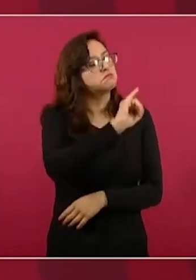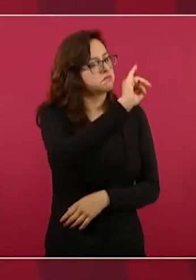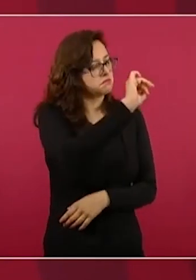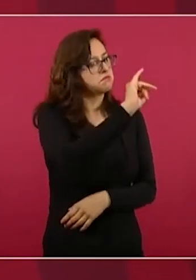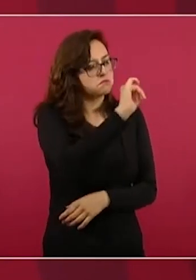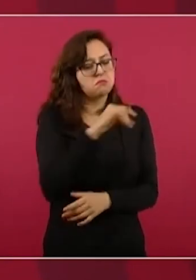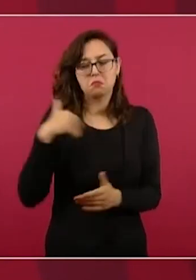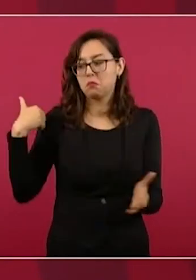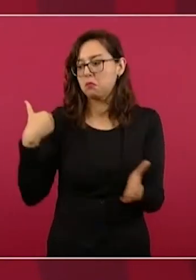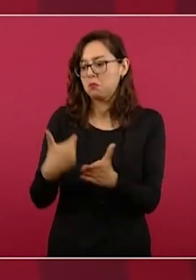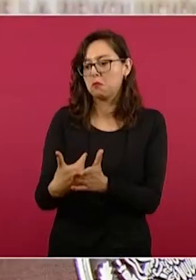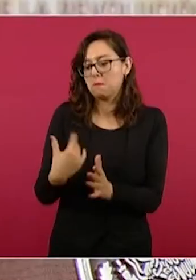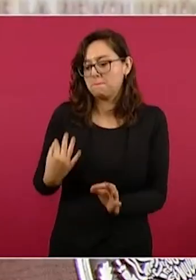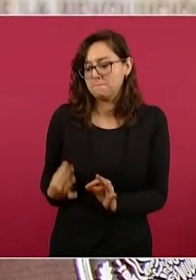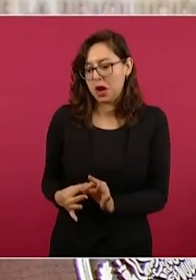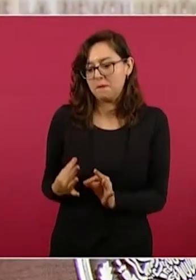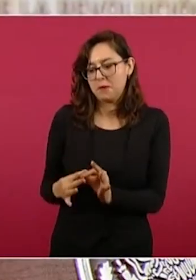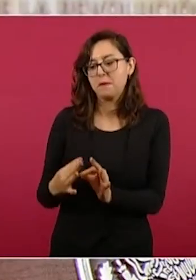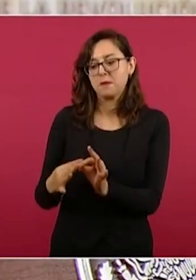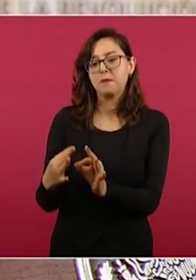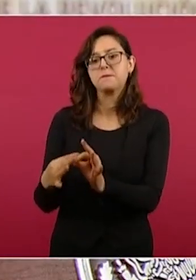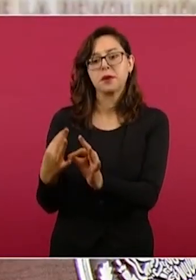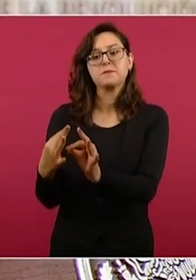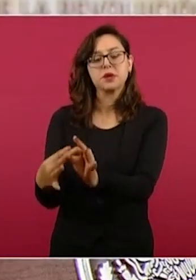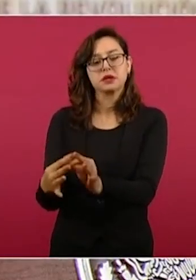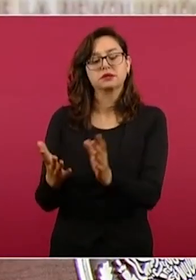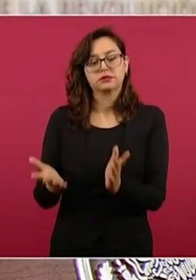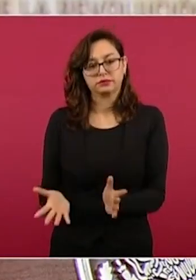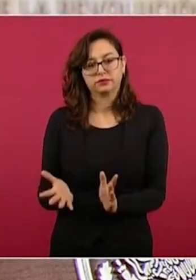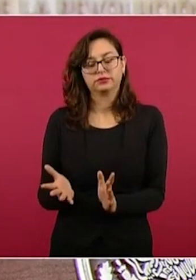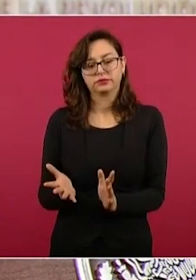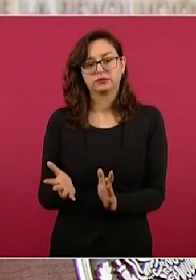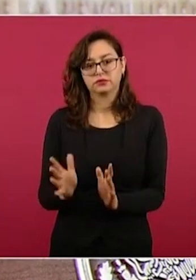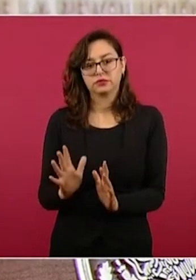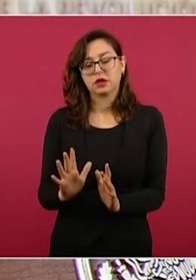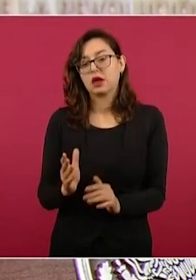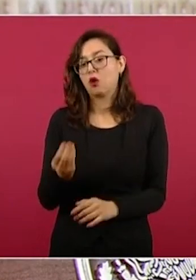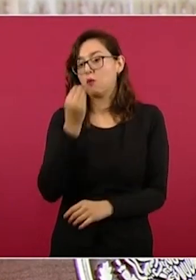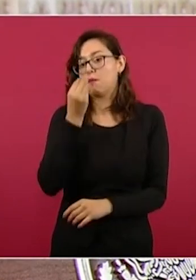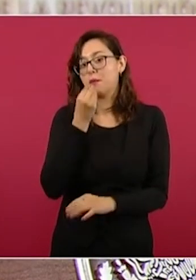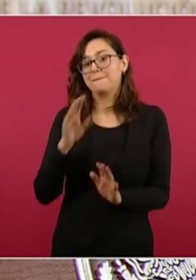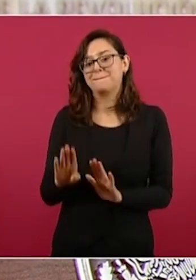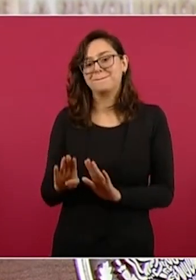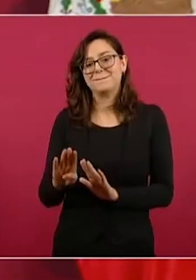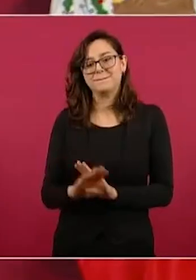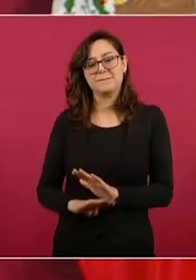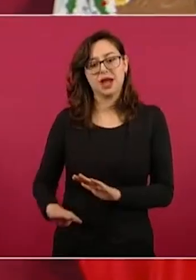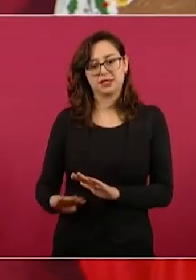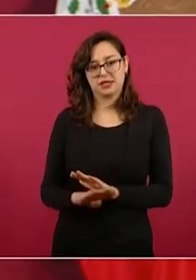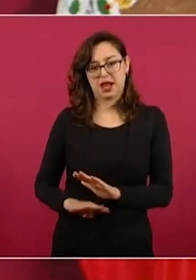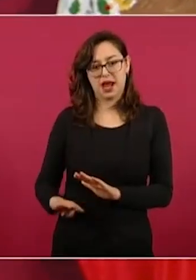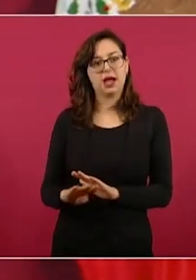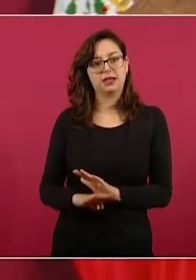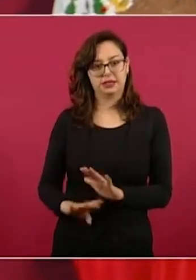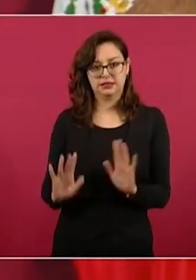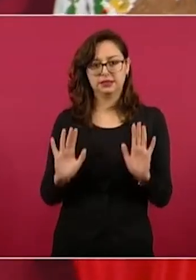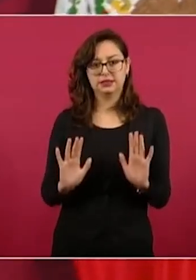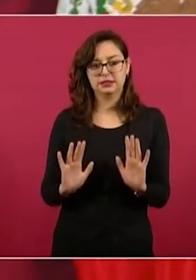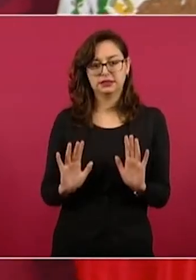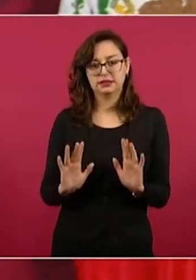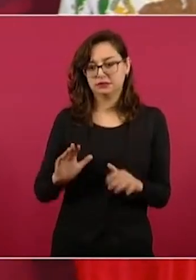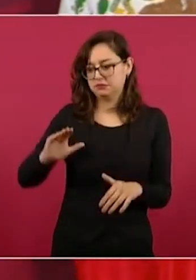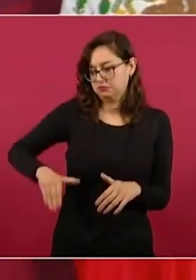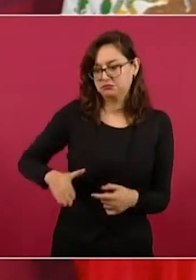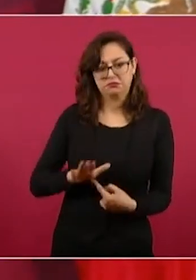precios de una canasta básica. Aquí lo